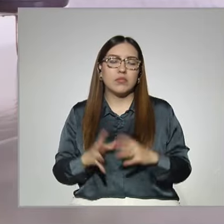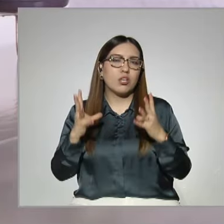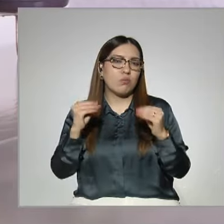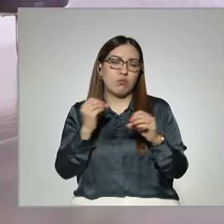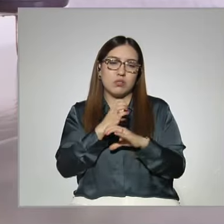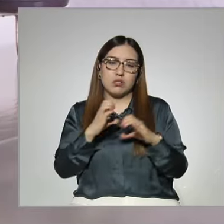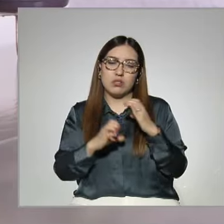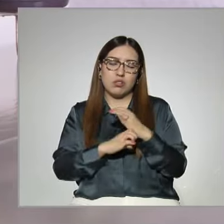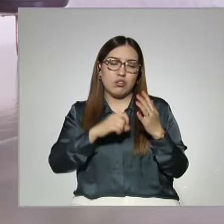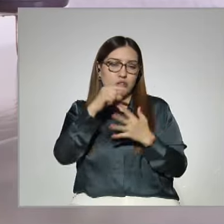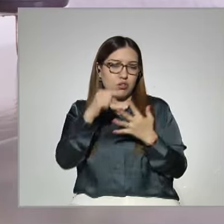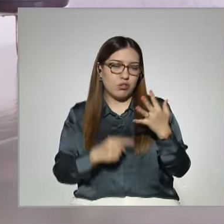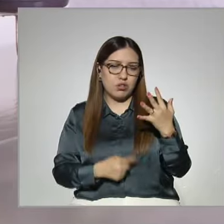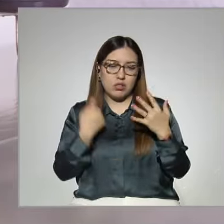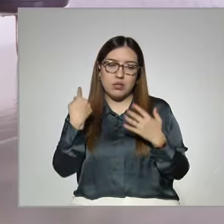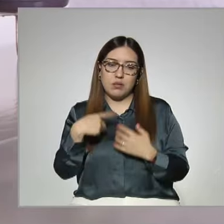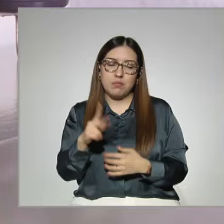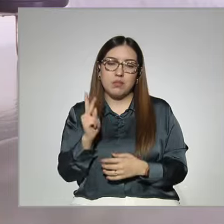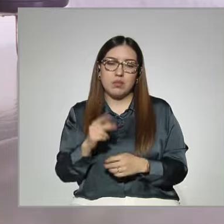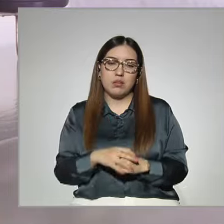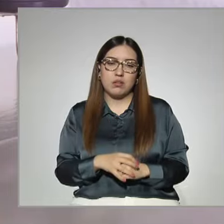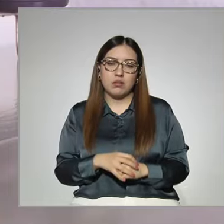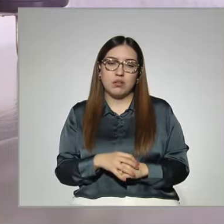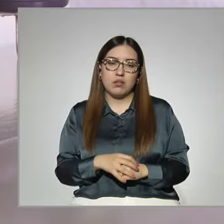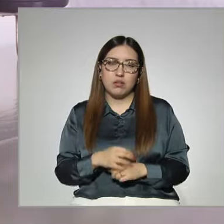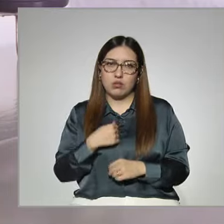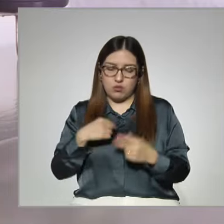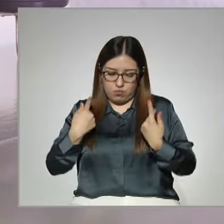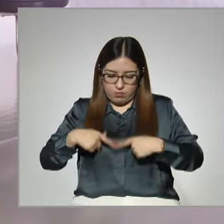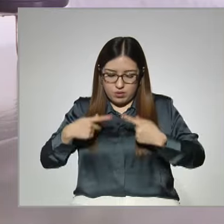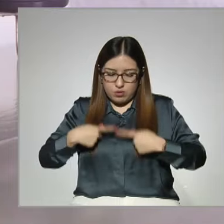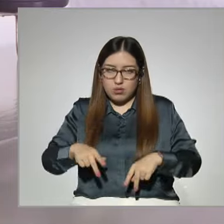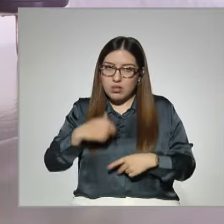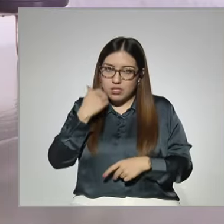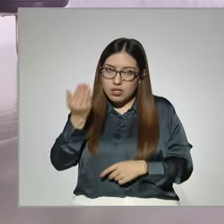pero no por eso dejamos de, pues, de ser personas, ¿no? Y de querer,